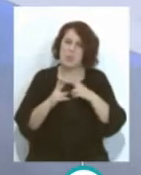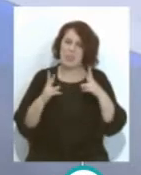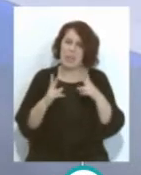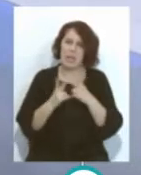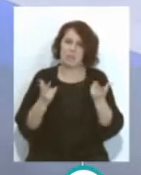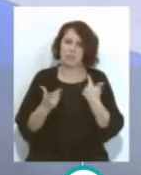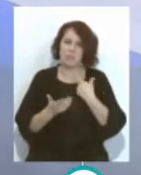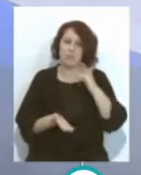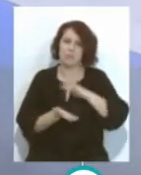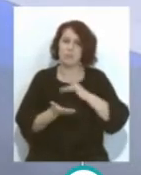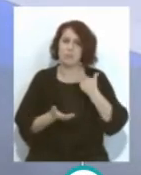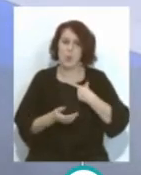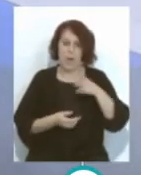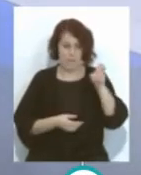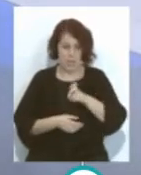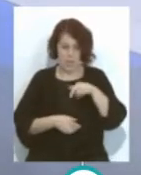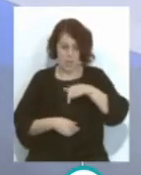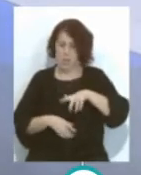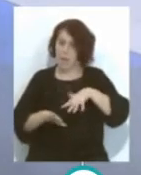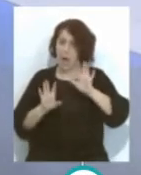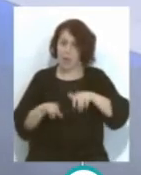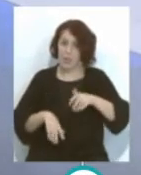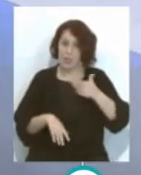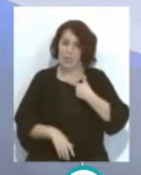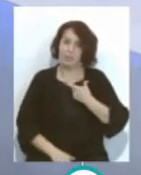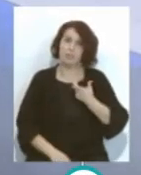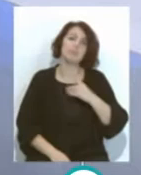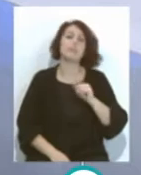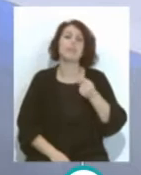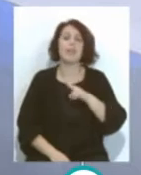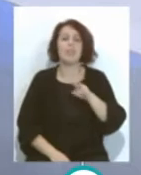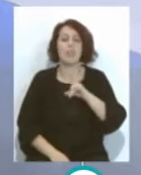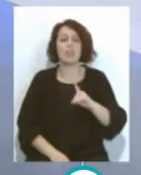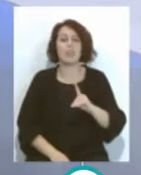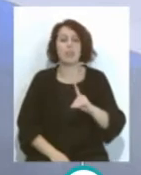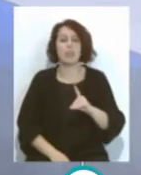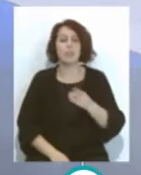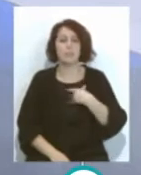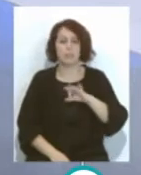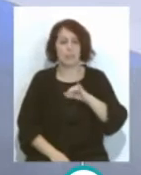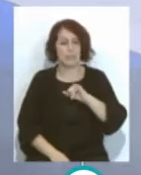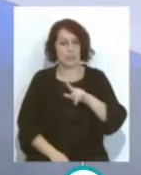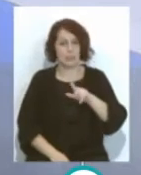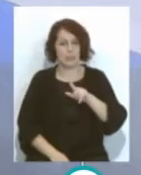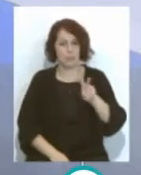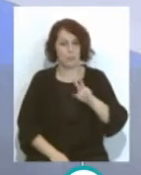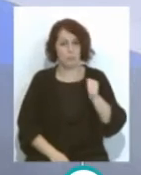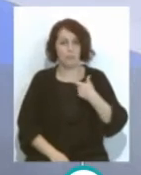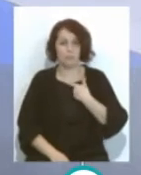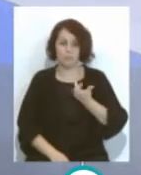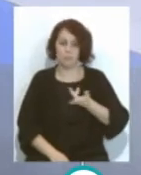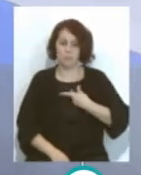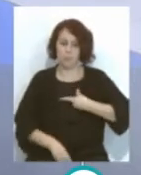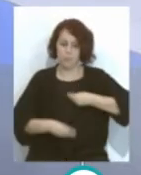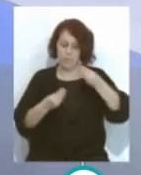Que cuando vino la Real aquí Que todavía estaba David Silva En condiciones